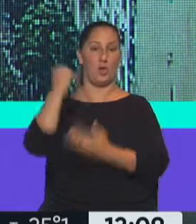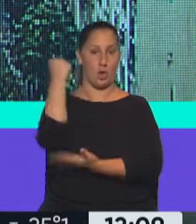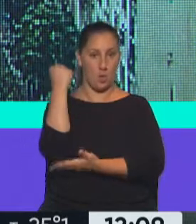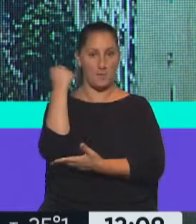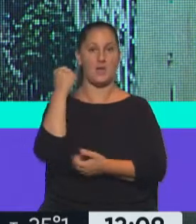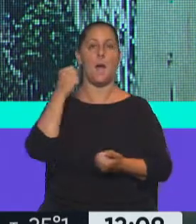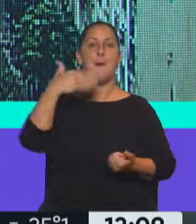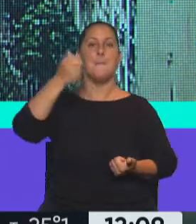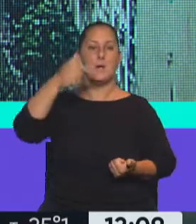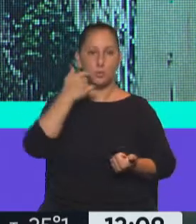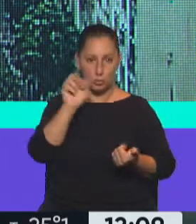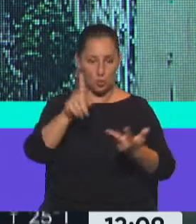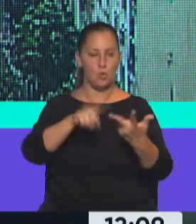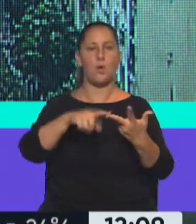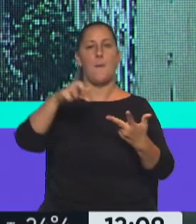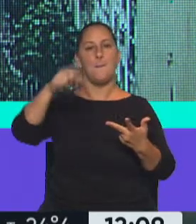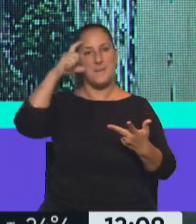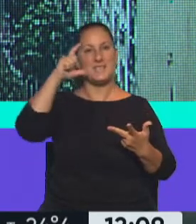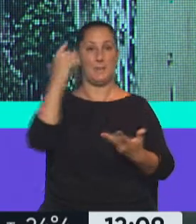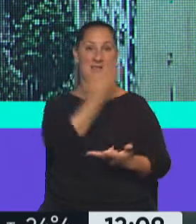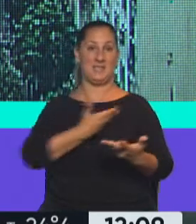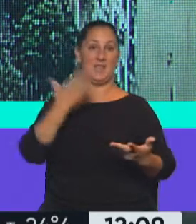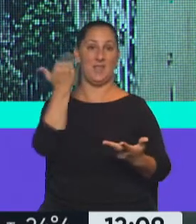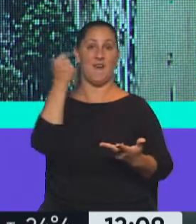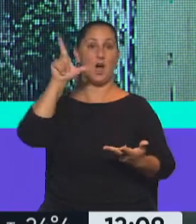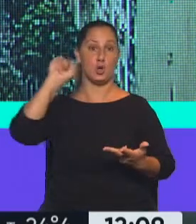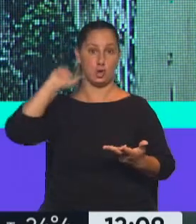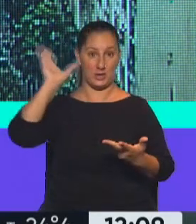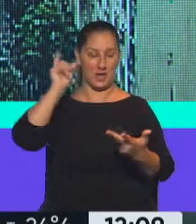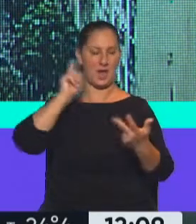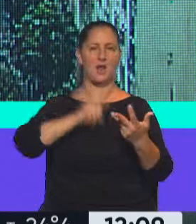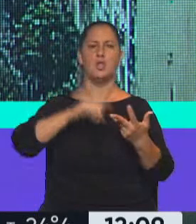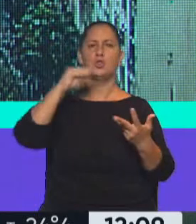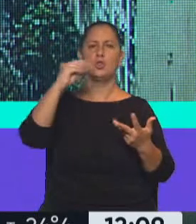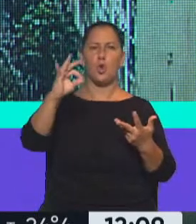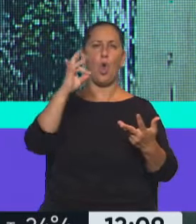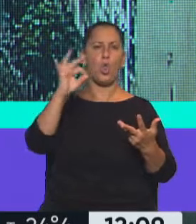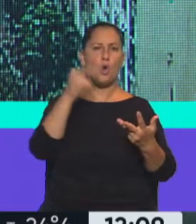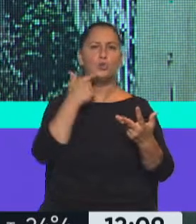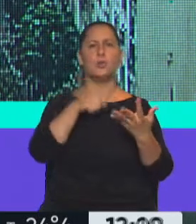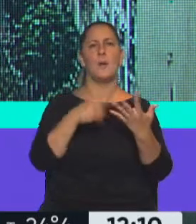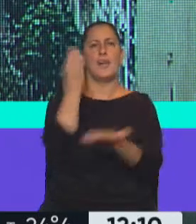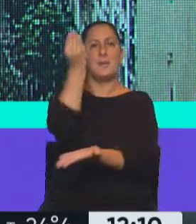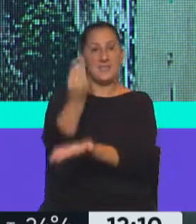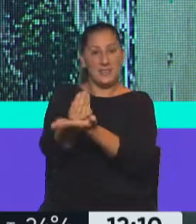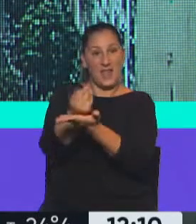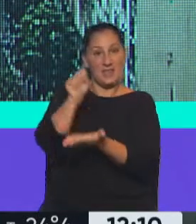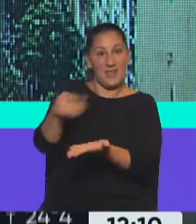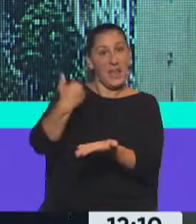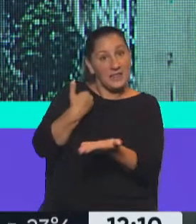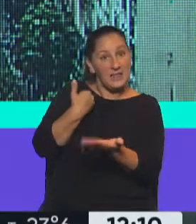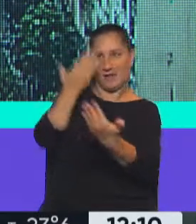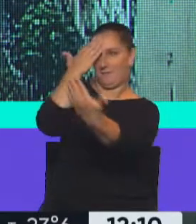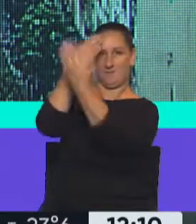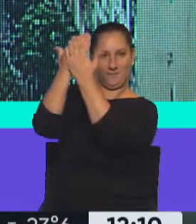Martín Guzmán, va a estar Miguel Pese, presidente del Banco Central, va a ir Chodos, que es el representante argentino ante el Fondo